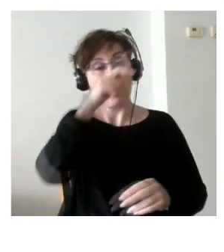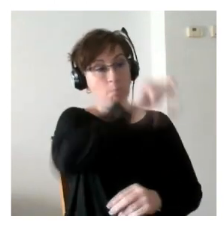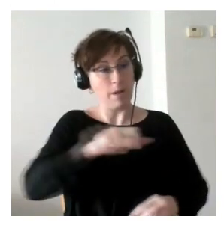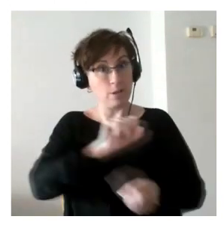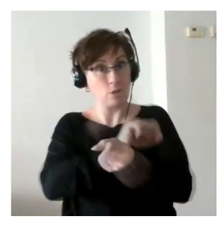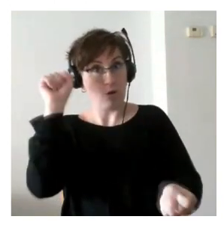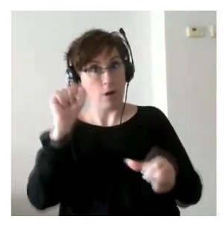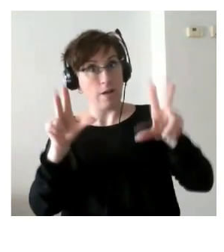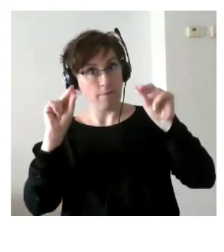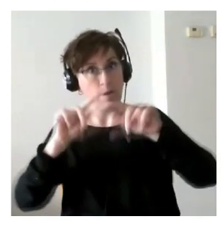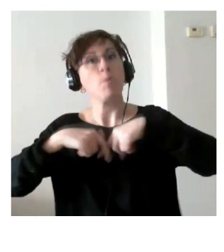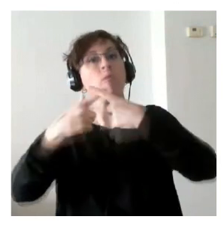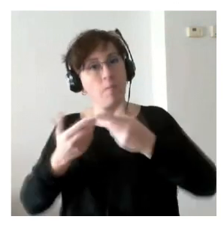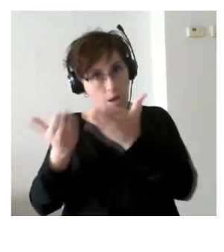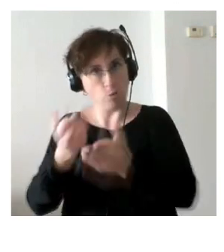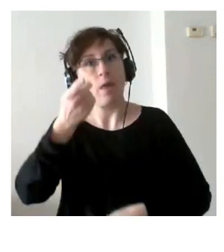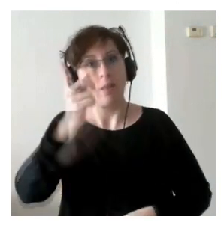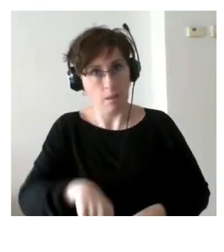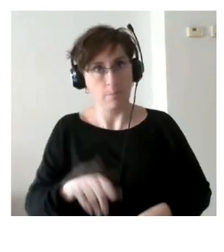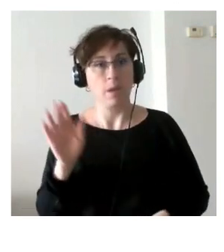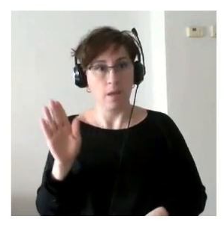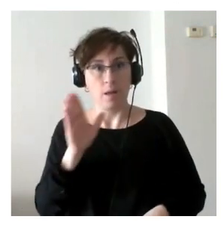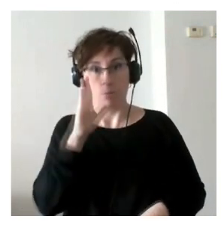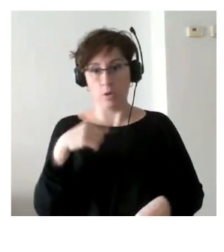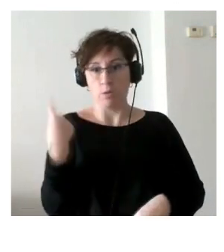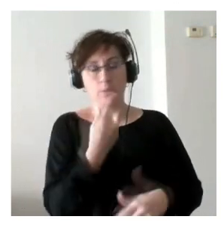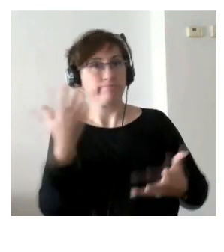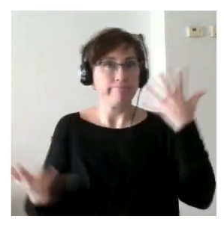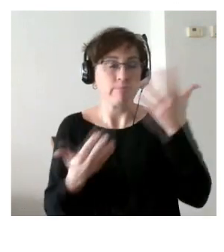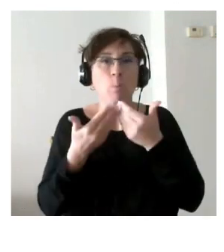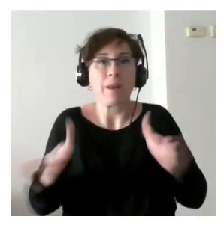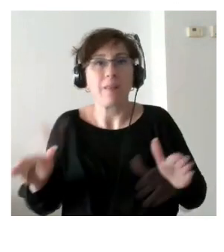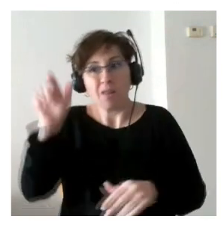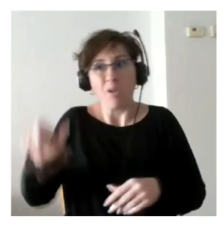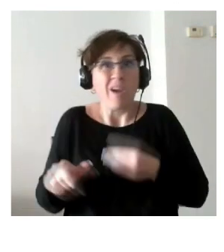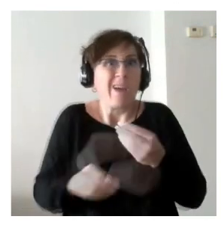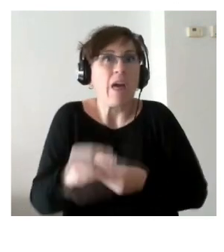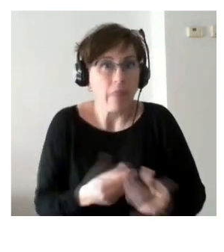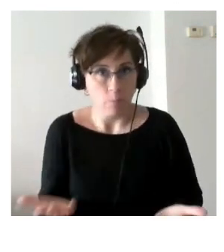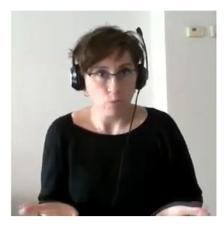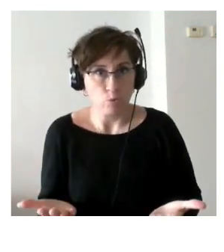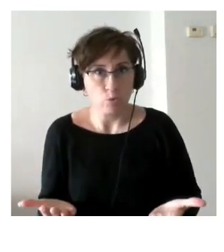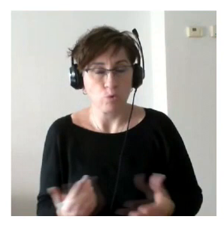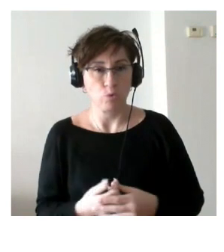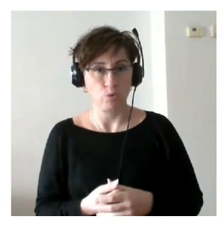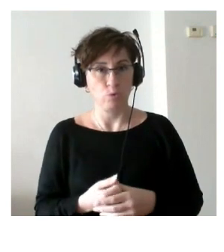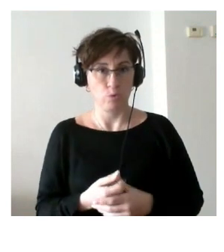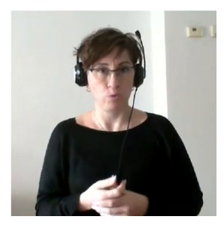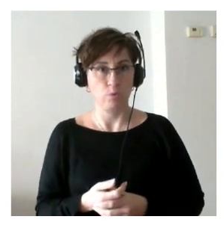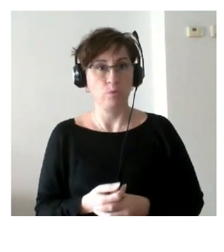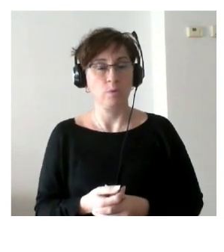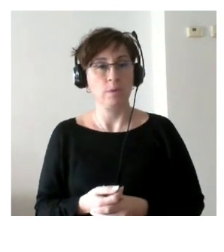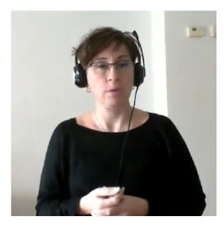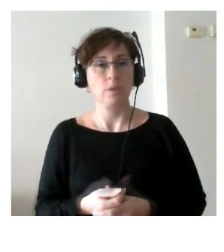los familiares porque nosotros también estamos muy perdidos qué hacemos con esta persona que tenemos que tener a cargo entonces bueno la ayuda